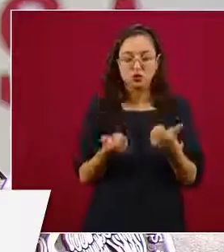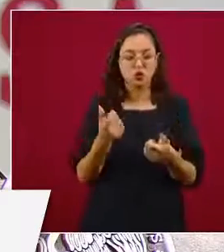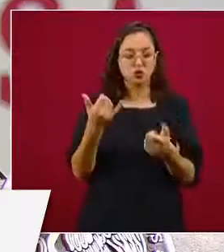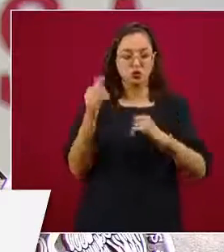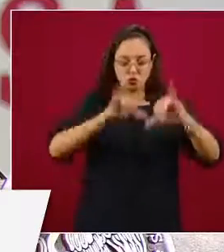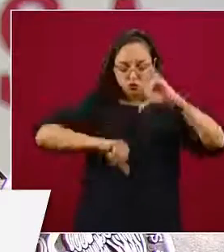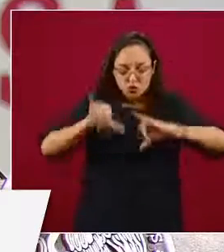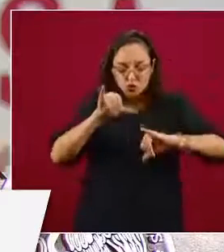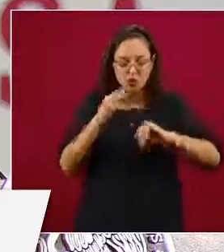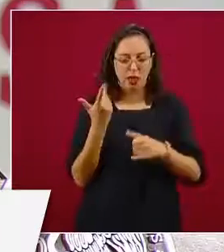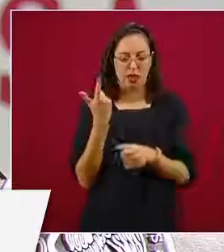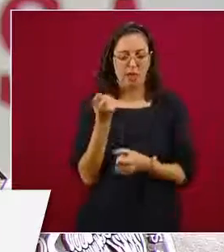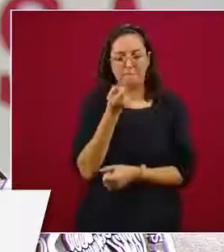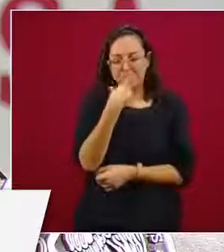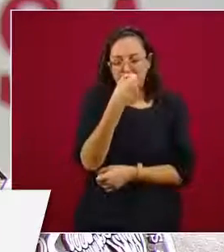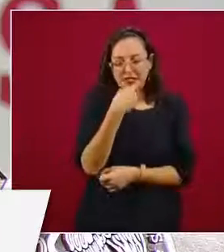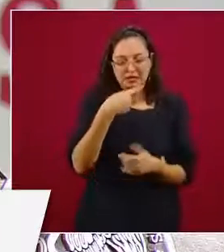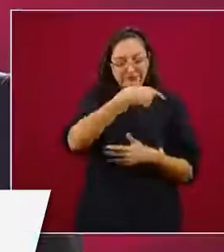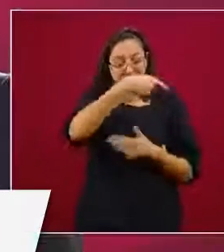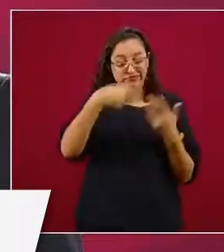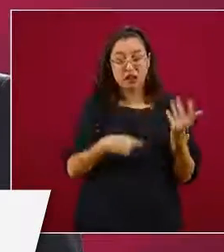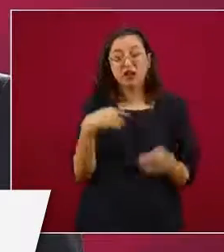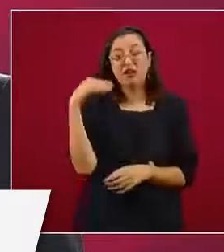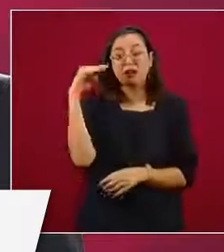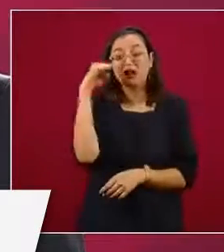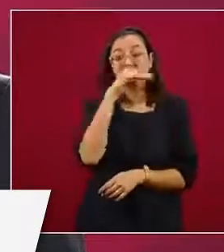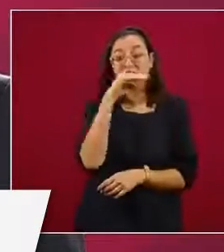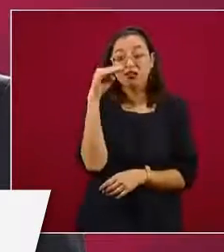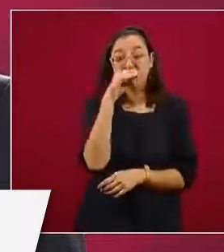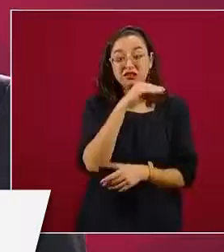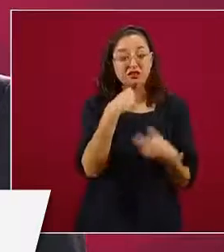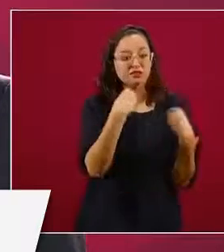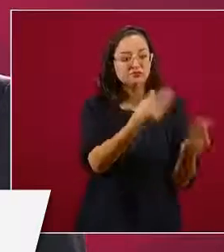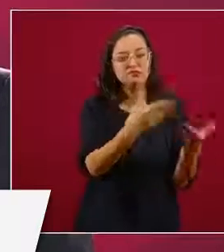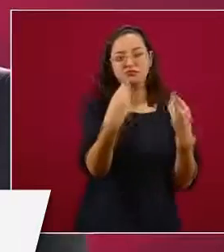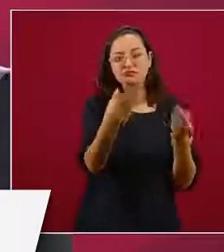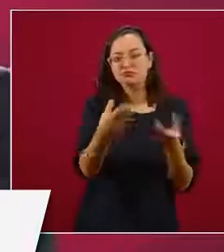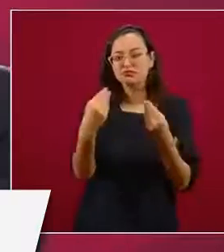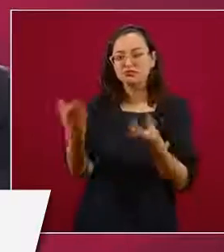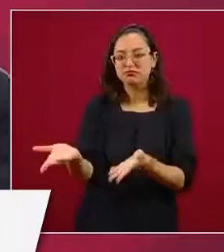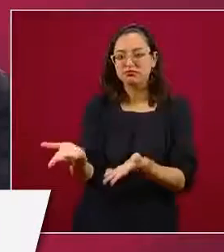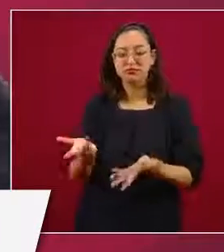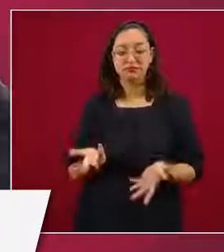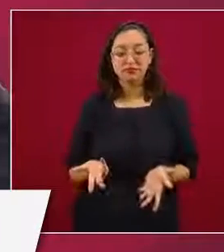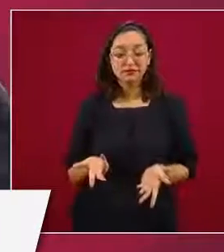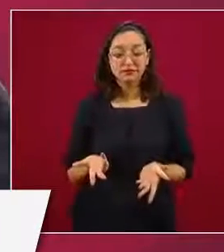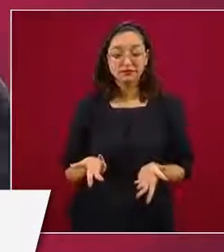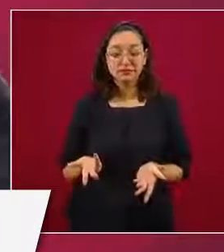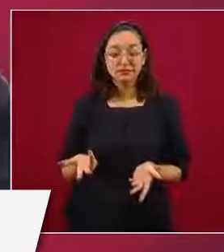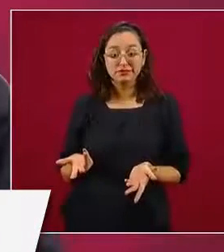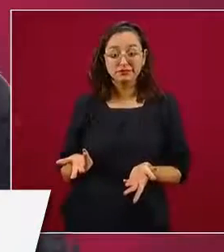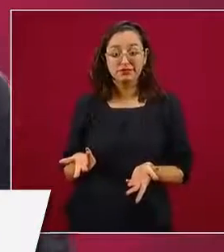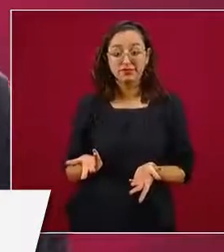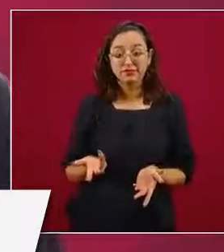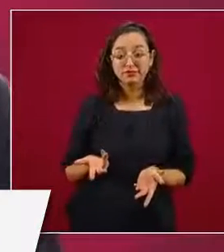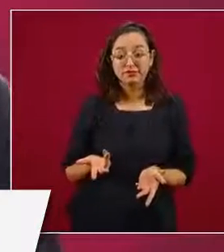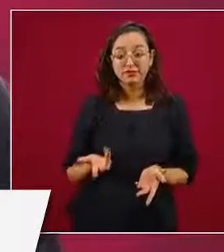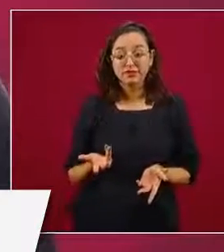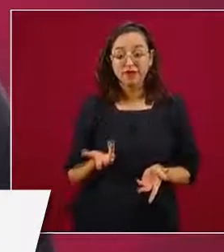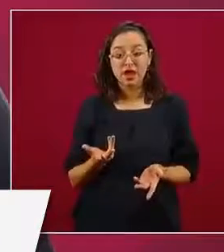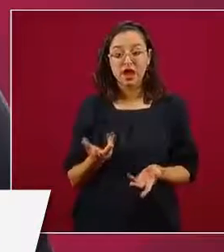medicamentos gratuitos, que es lo que ahora